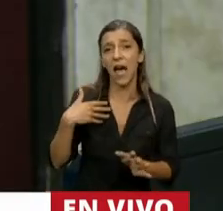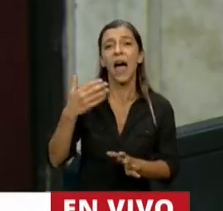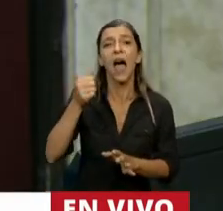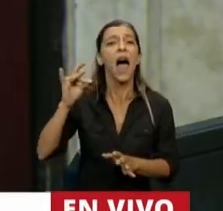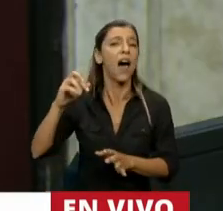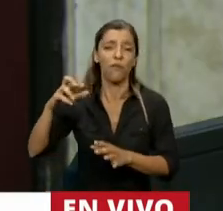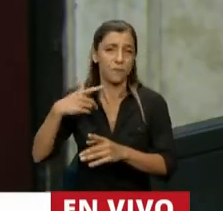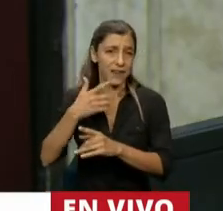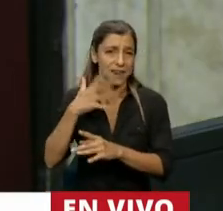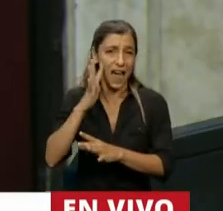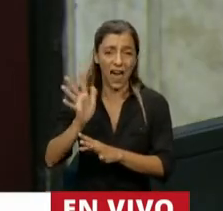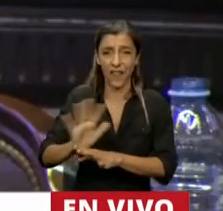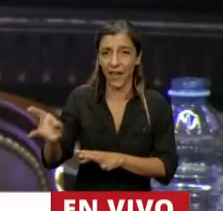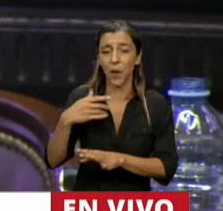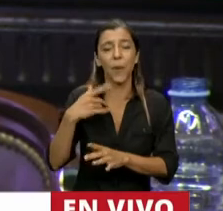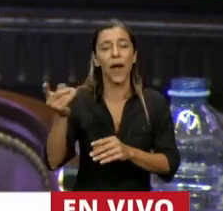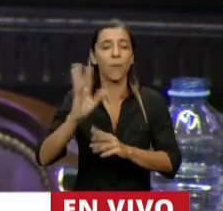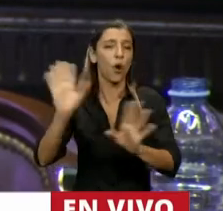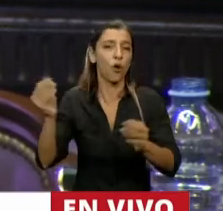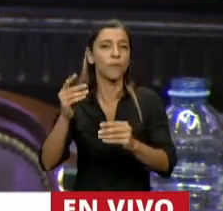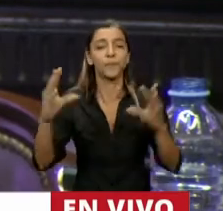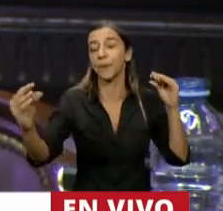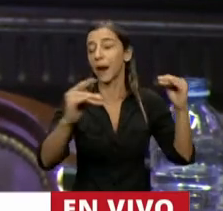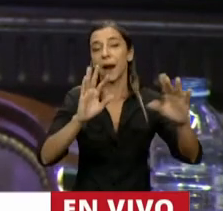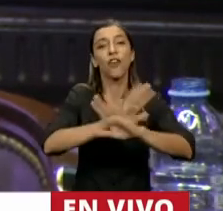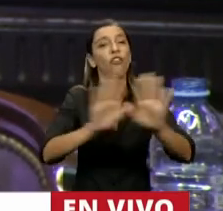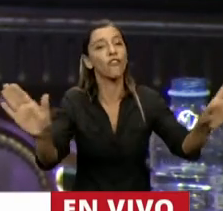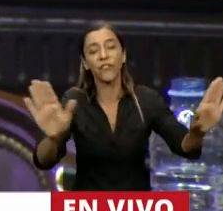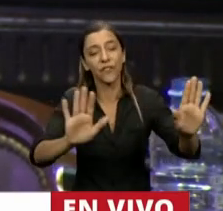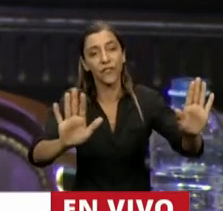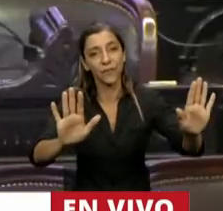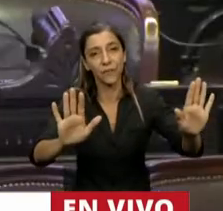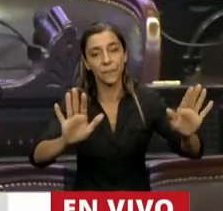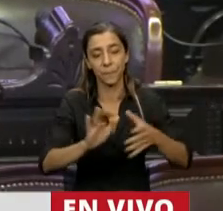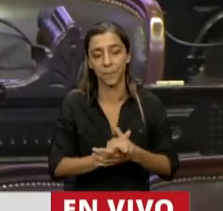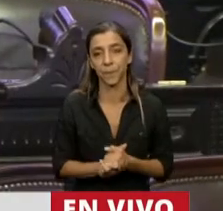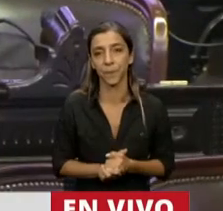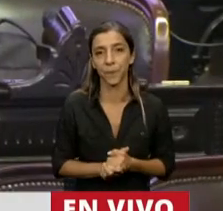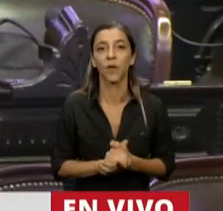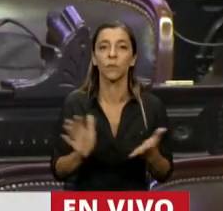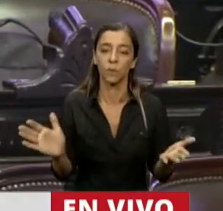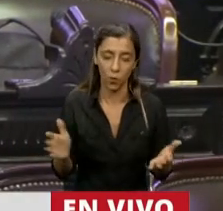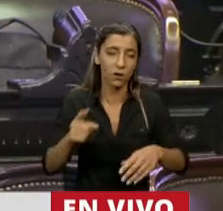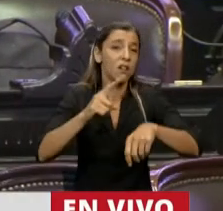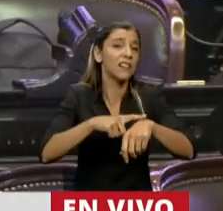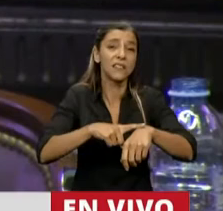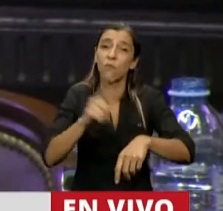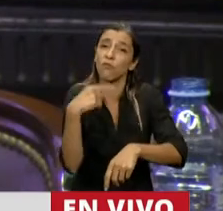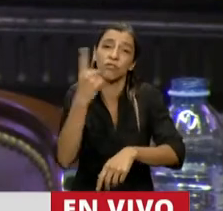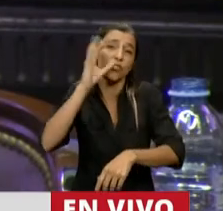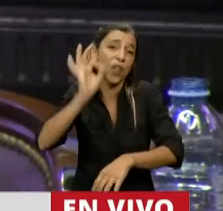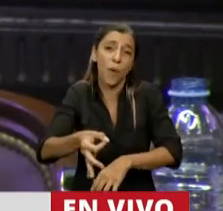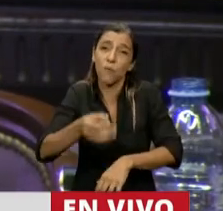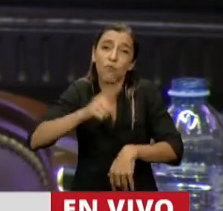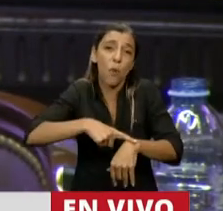eso está previsto en el Código Procesal. Diputado, no dialogue. Terminé con su concepto, gracias. Los plazos son fatales. A las 12 de